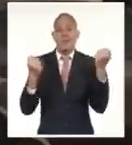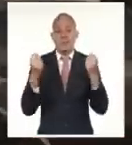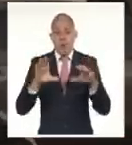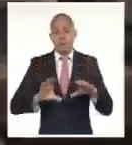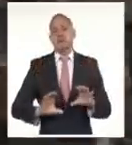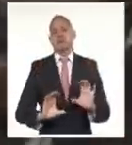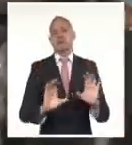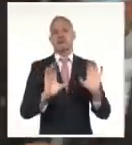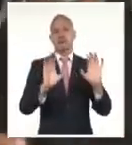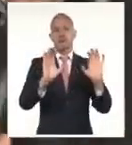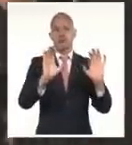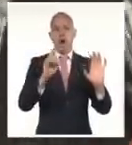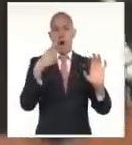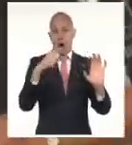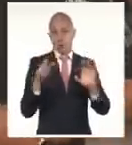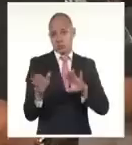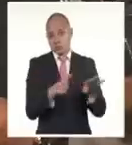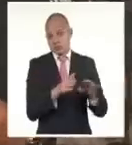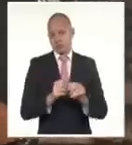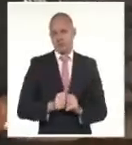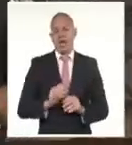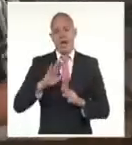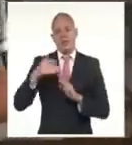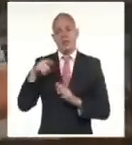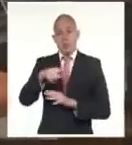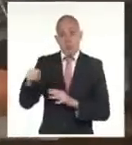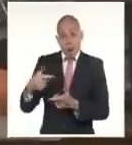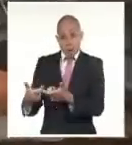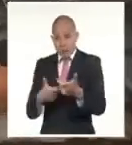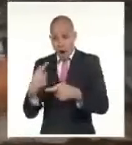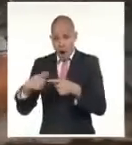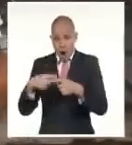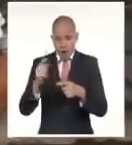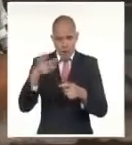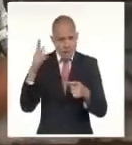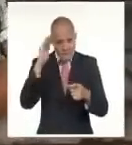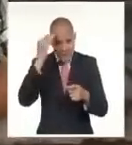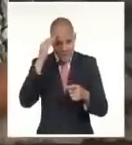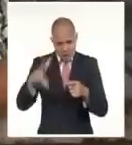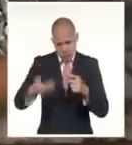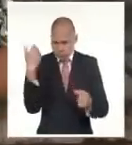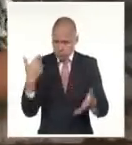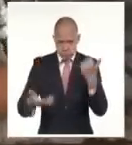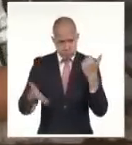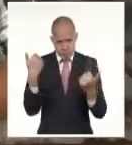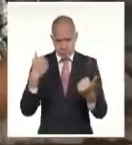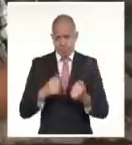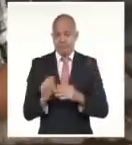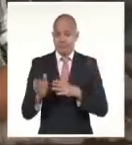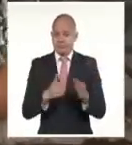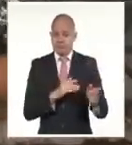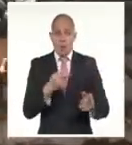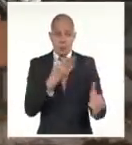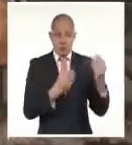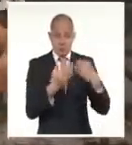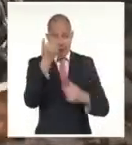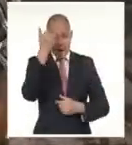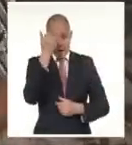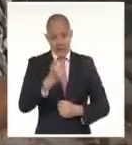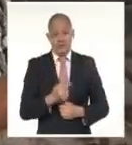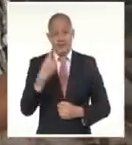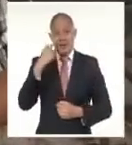Muchísimas gracias también a usted por su presencia en la emisión estelar del noticiero de televisión. Es la operación que se realiza